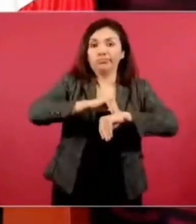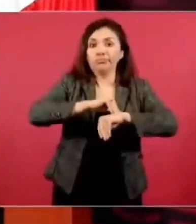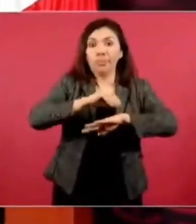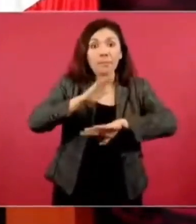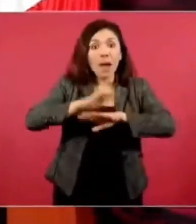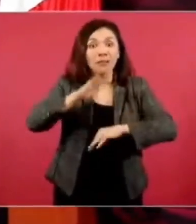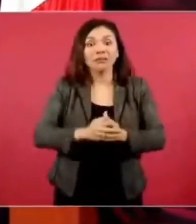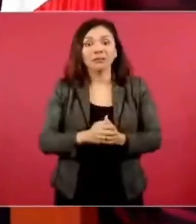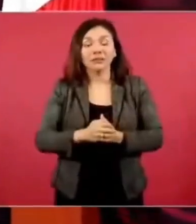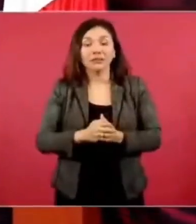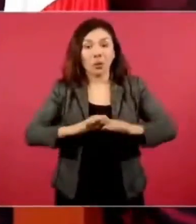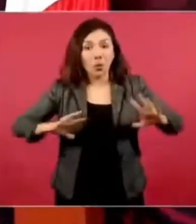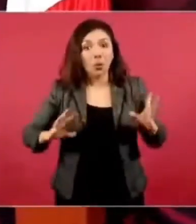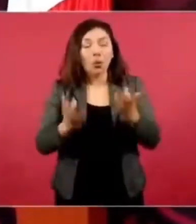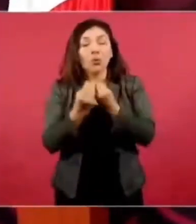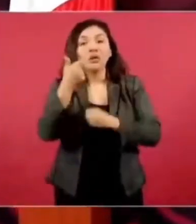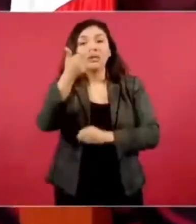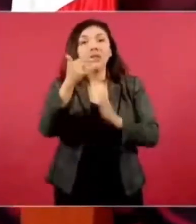siete millones.